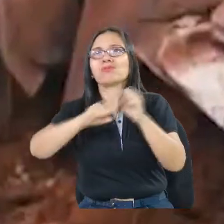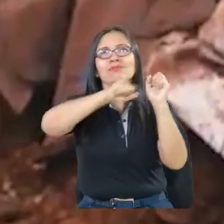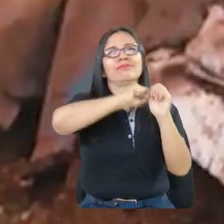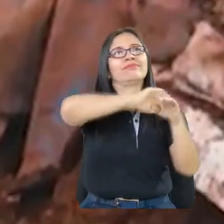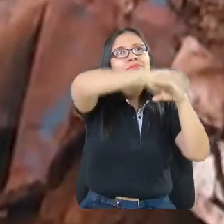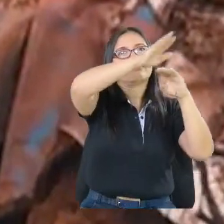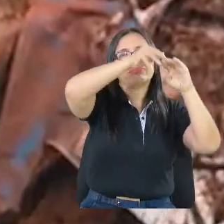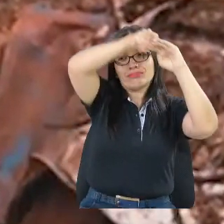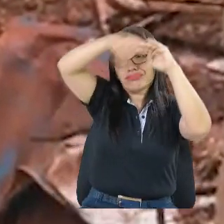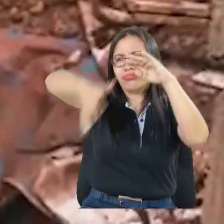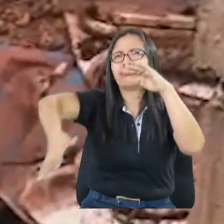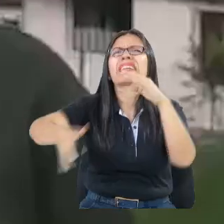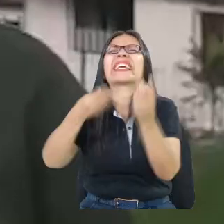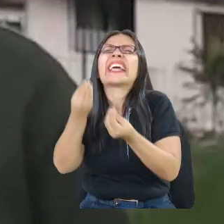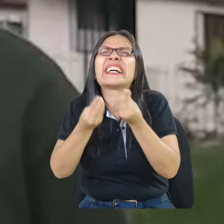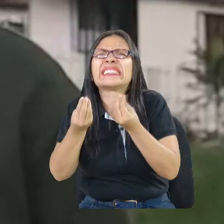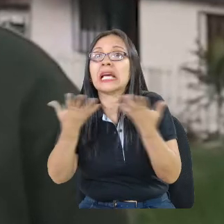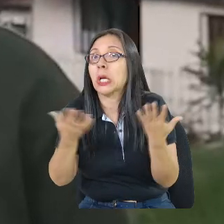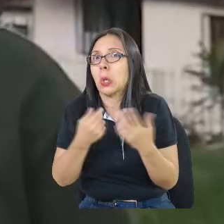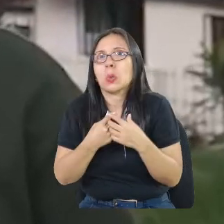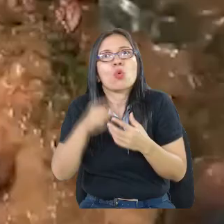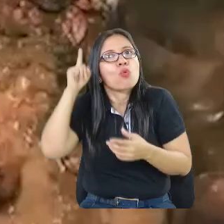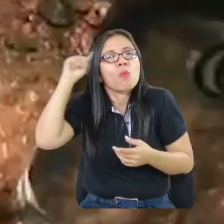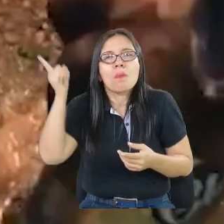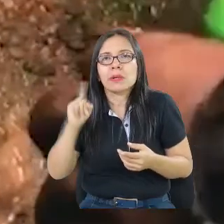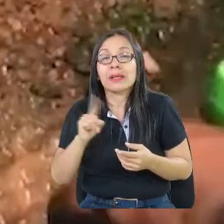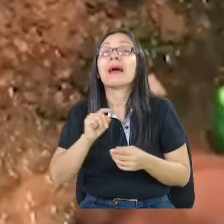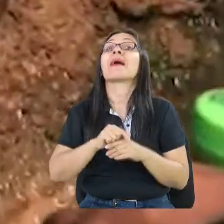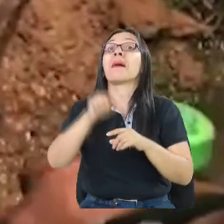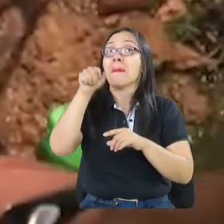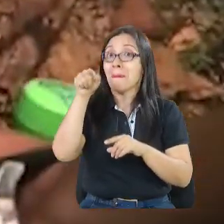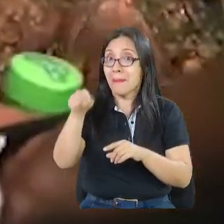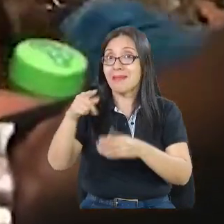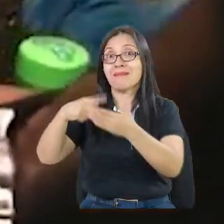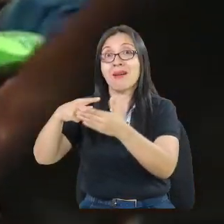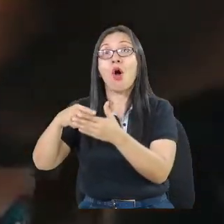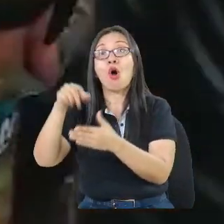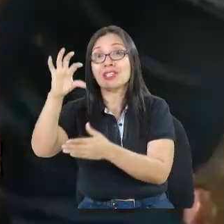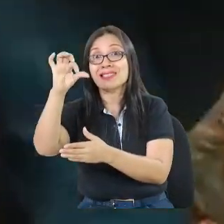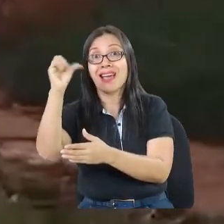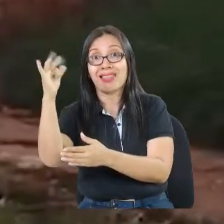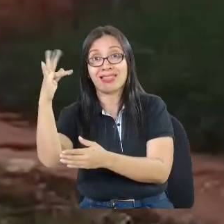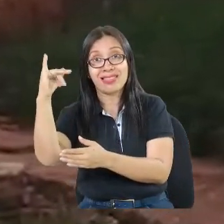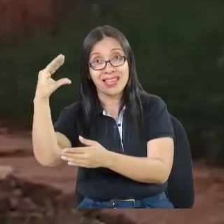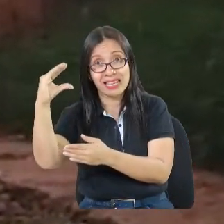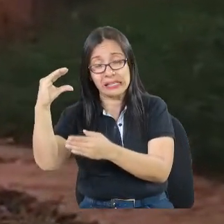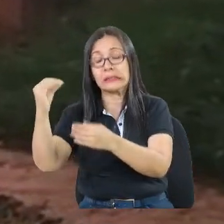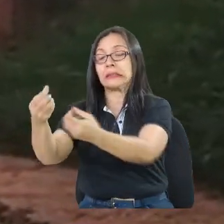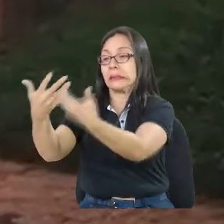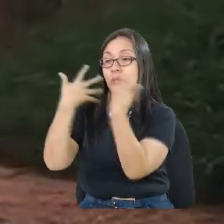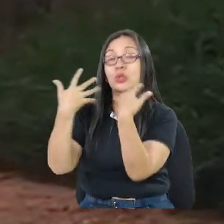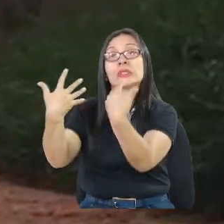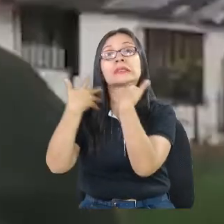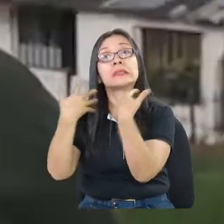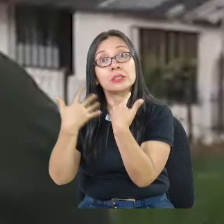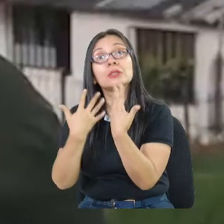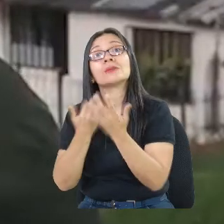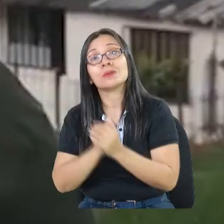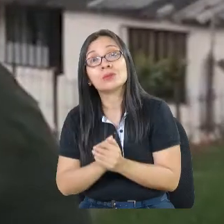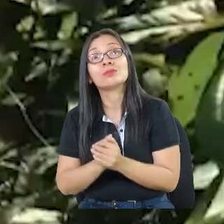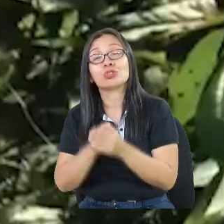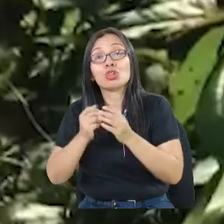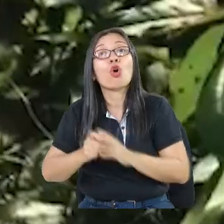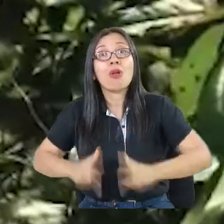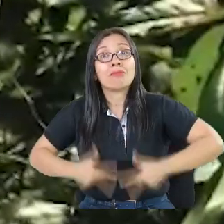como el que pasó acá. Nos dieron muchas pautas para nosotros reaccionar a tiempo y salvar vidas, porque eso fue lo que pasó en ese derrumbe, se salvaron